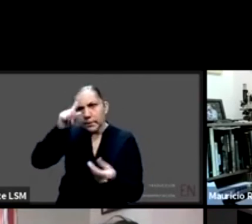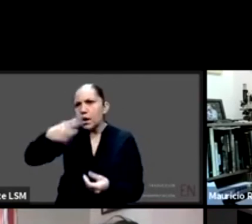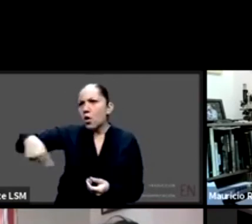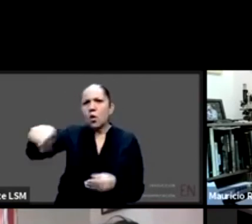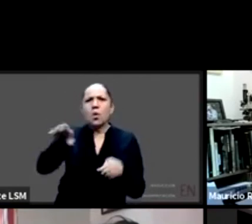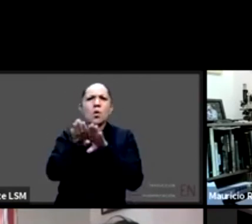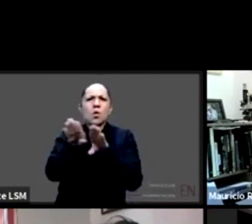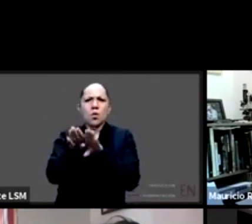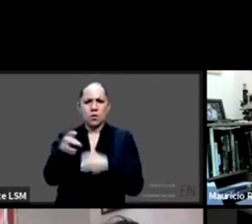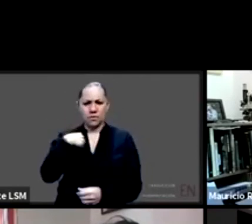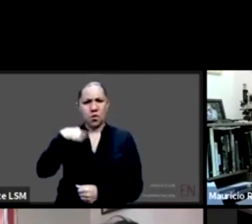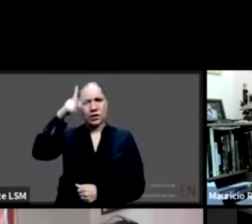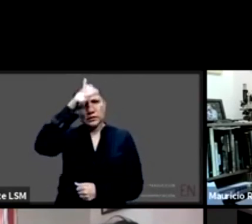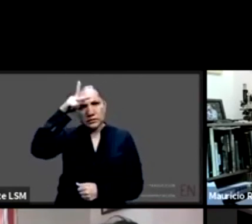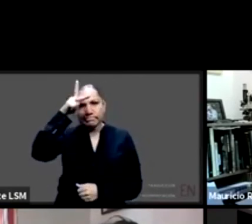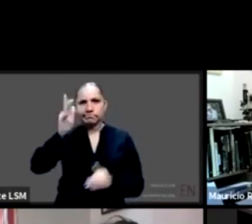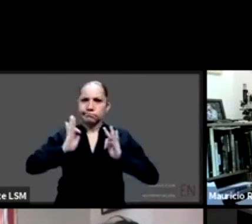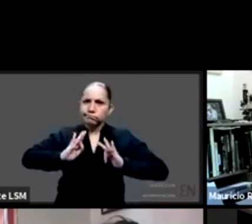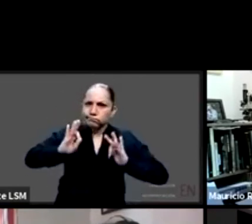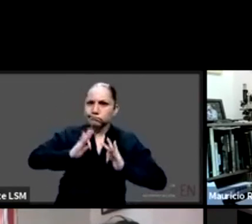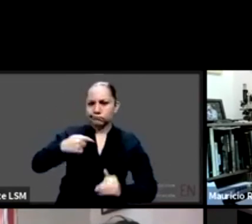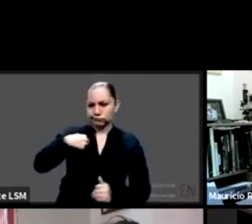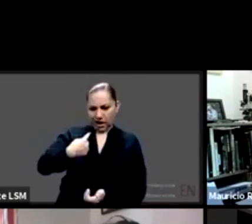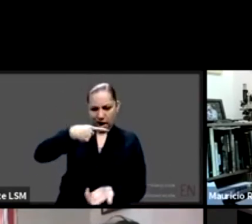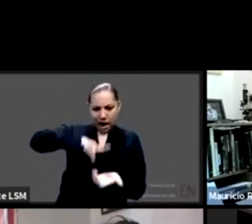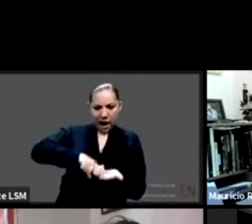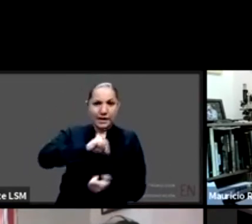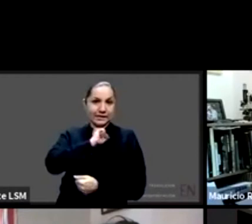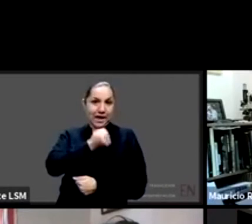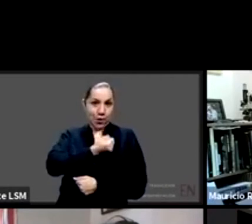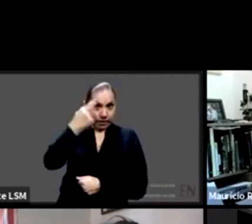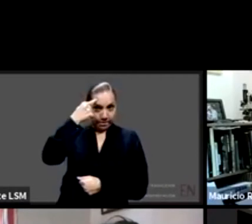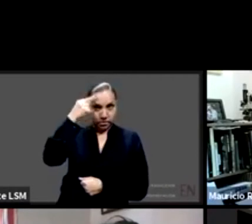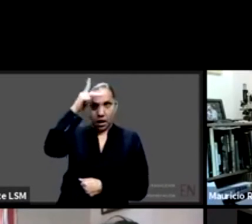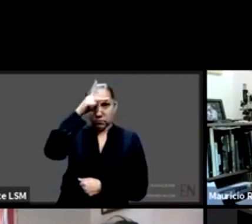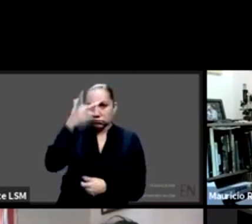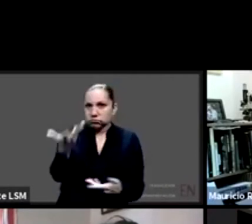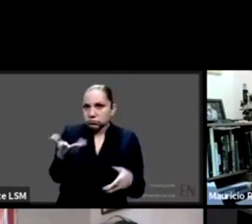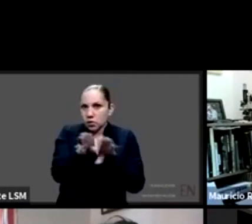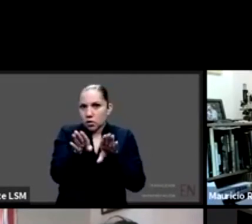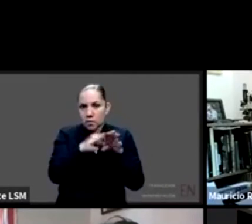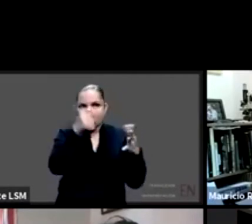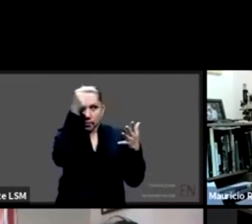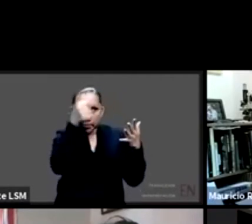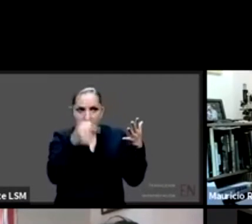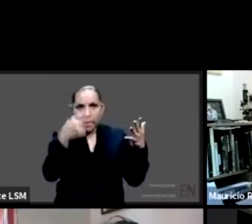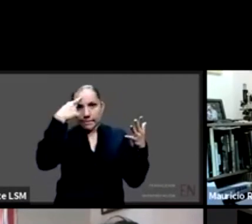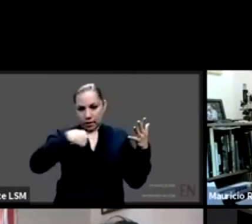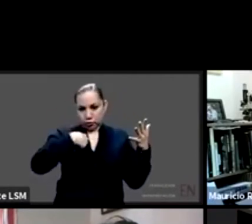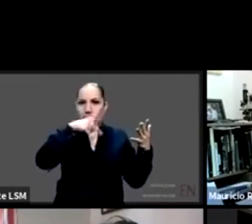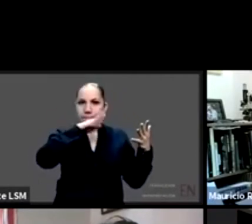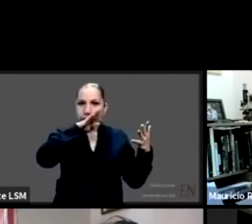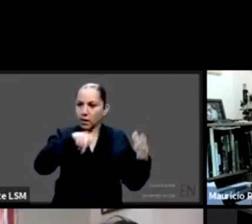son herramientas que pueden utilizar padres y madres de familia que se encuentran también en nuestro sitio coronavirus.gov